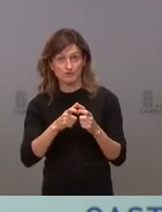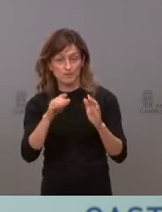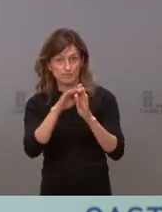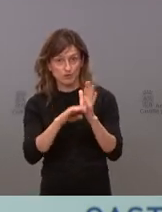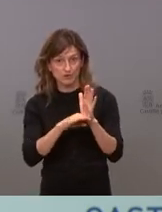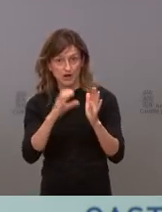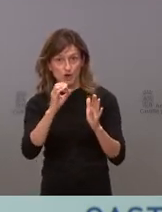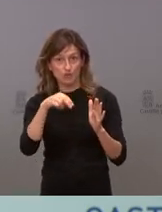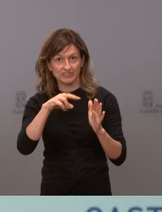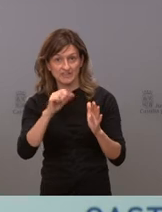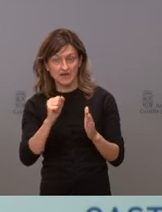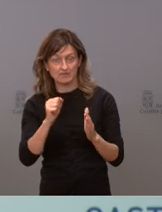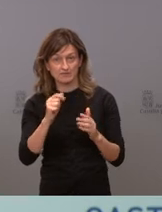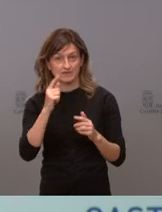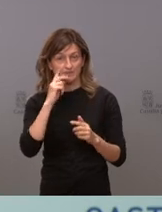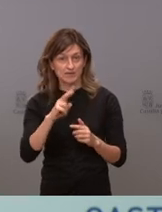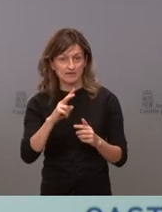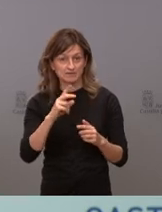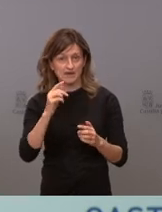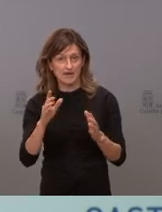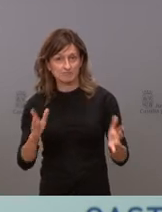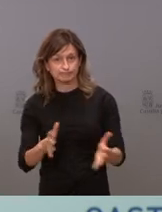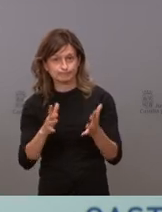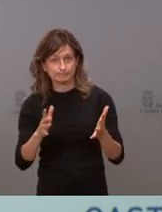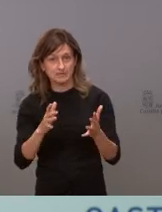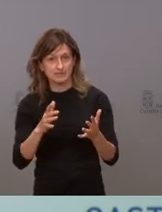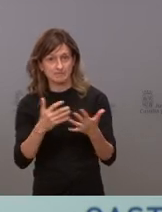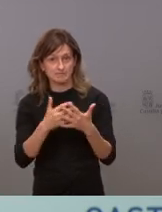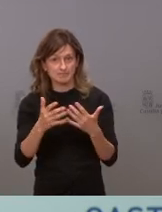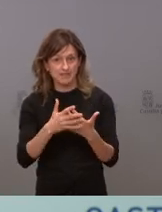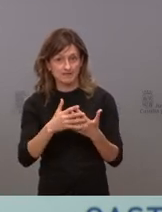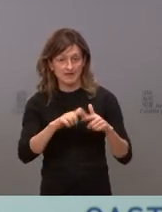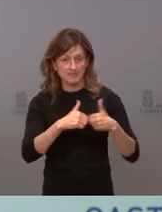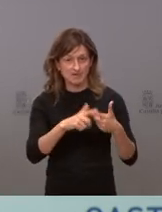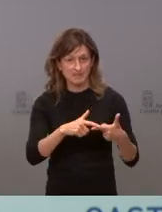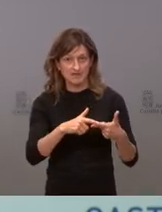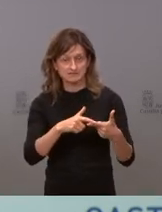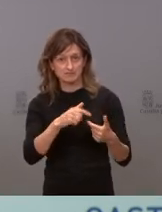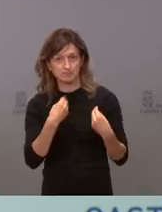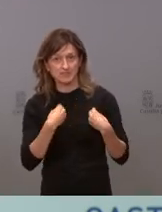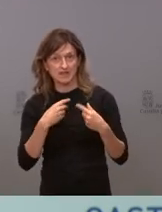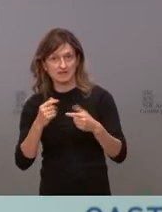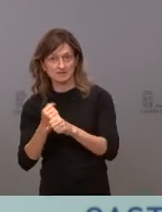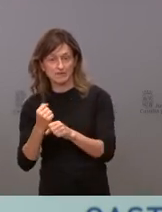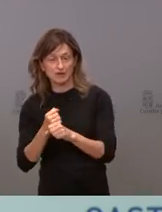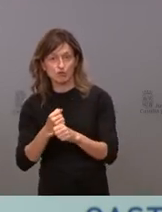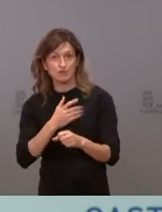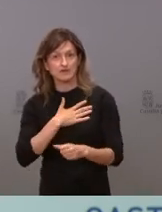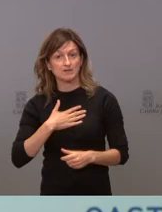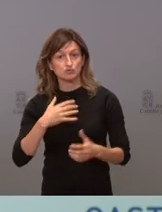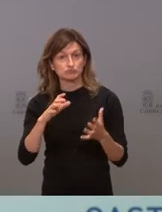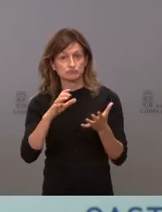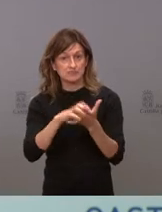como los programas Crecemos y Conciliamos, para favorecer la conciliación de nuestras familias. Hemos logrado que seamos la comunidad